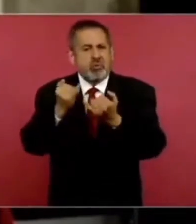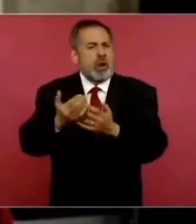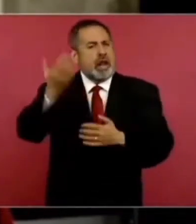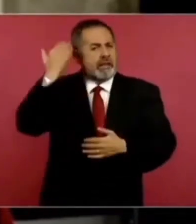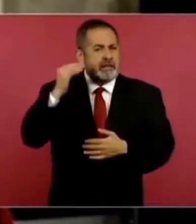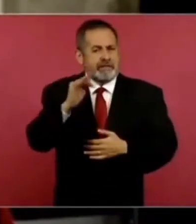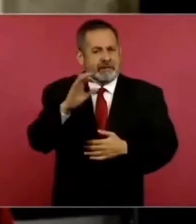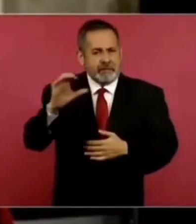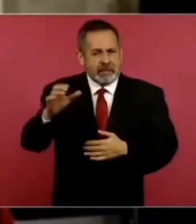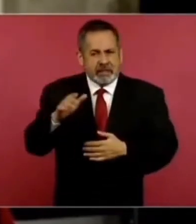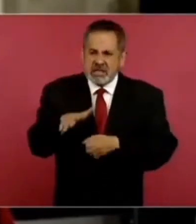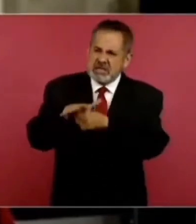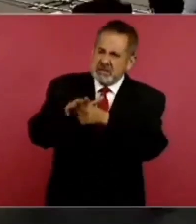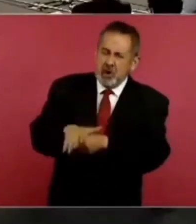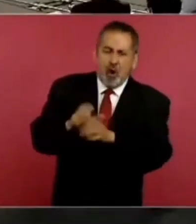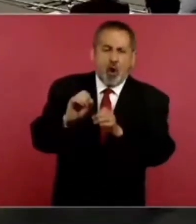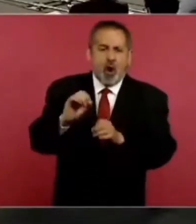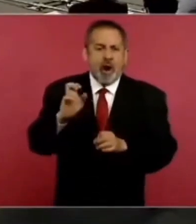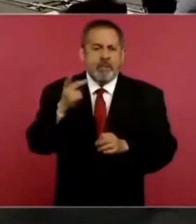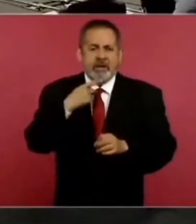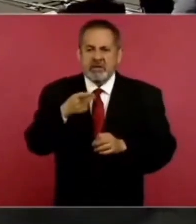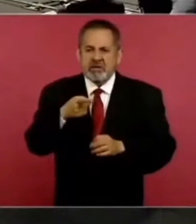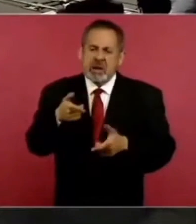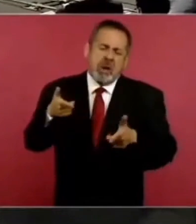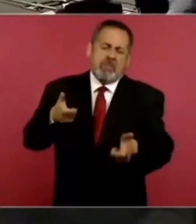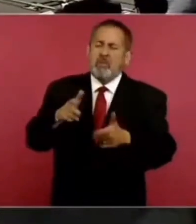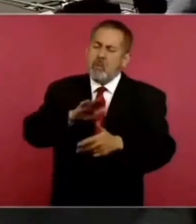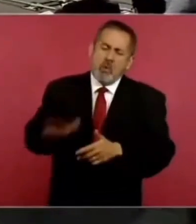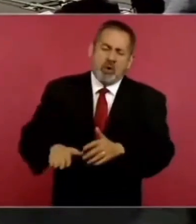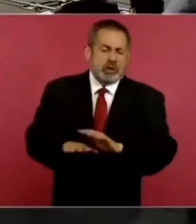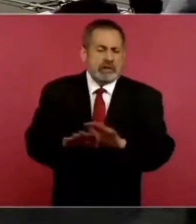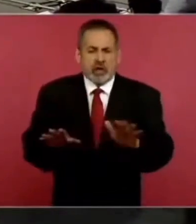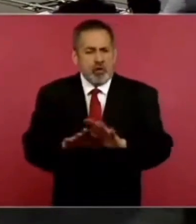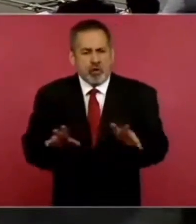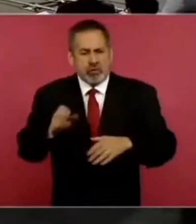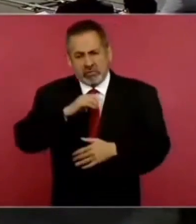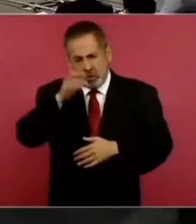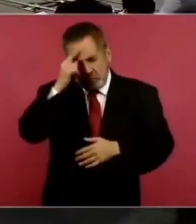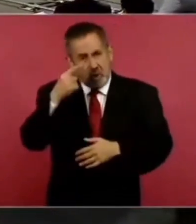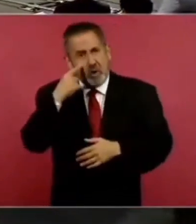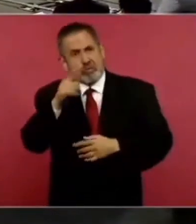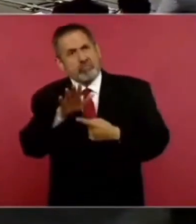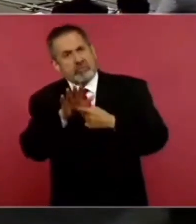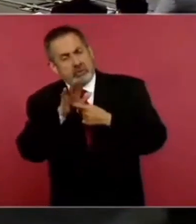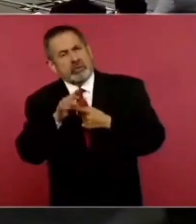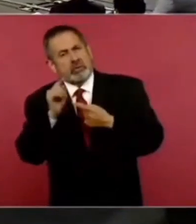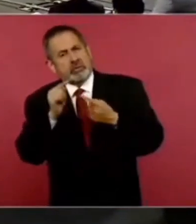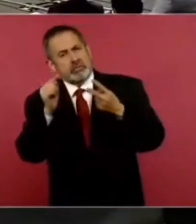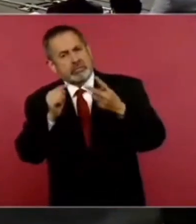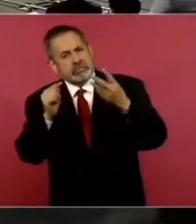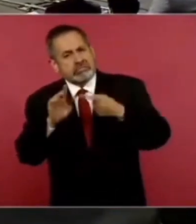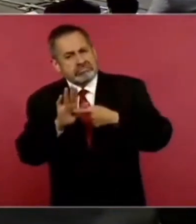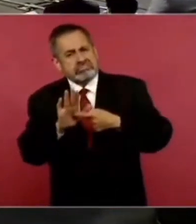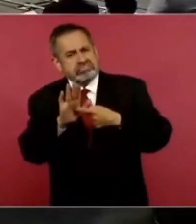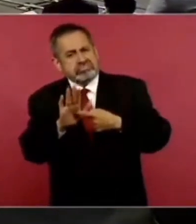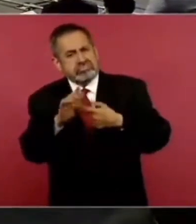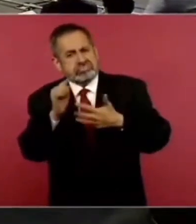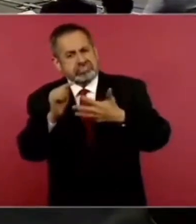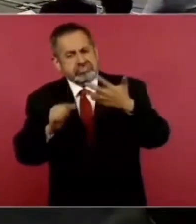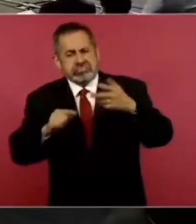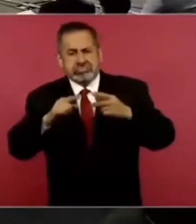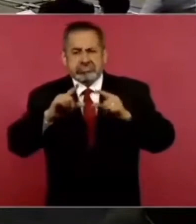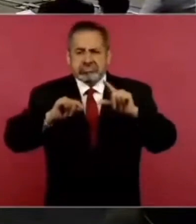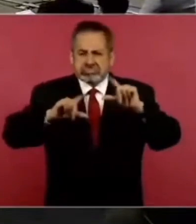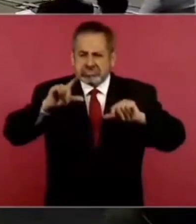Felipe Calderón o Peña Nieto, que era de ejecutar. Y usted ha mostrado aquí varias veces las